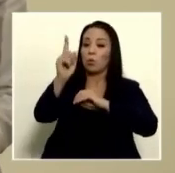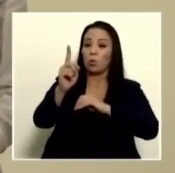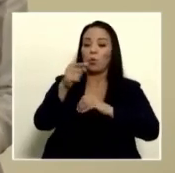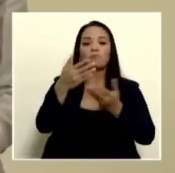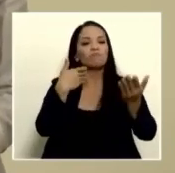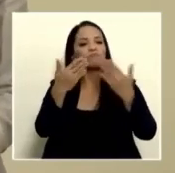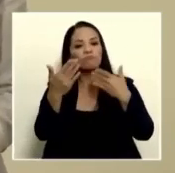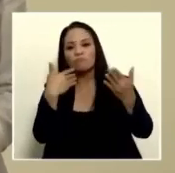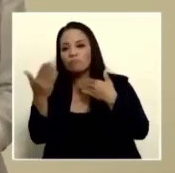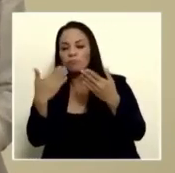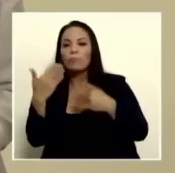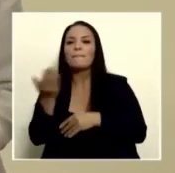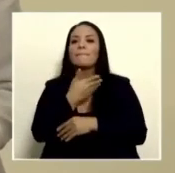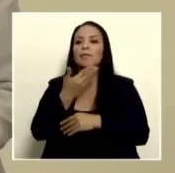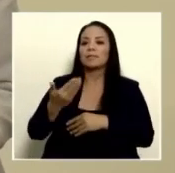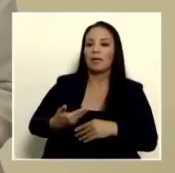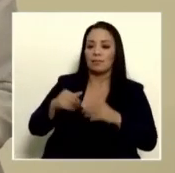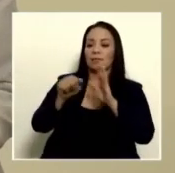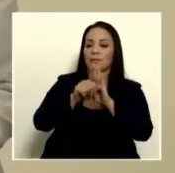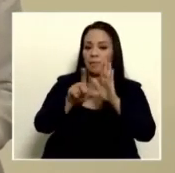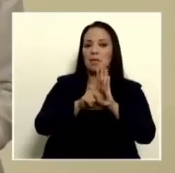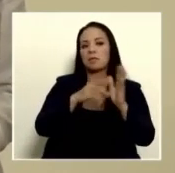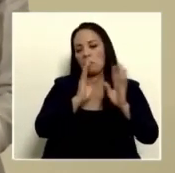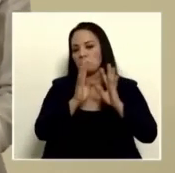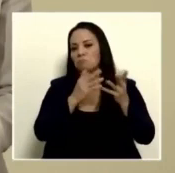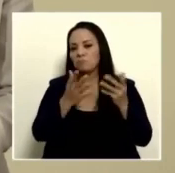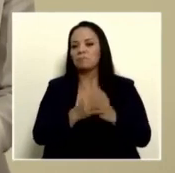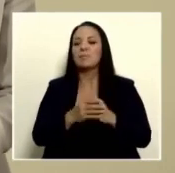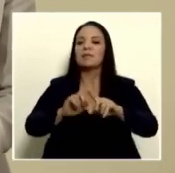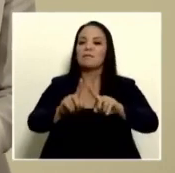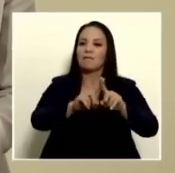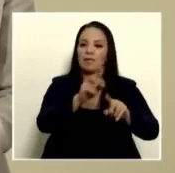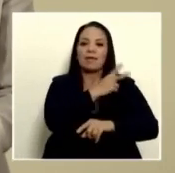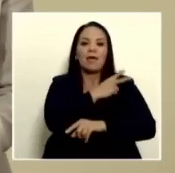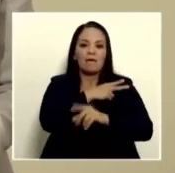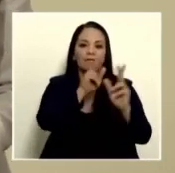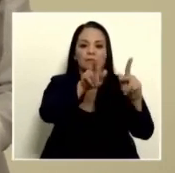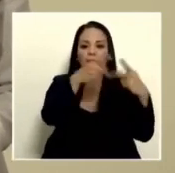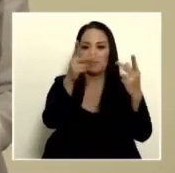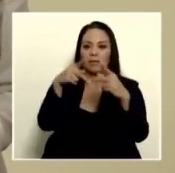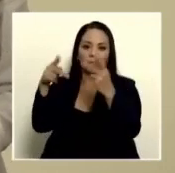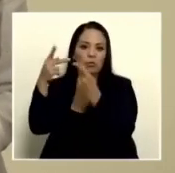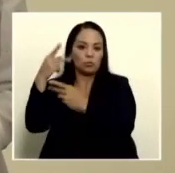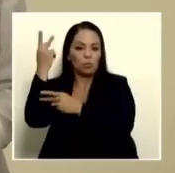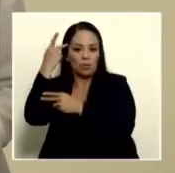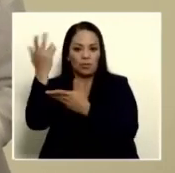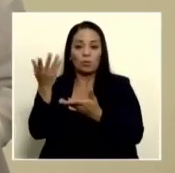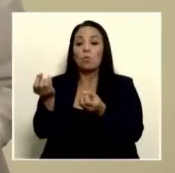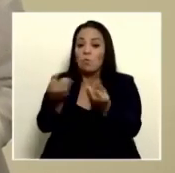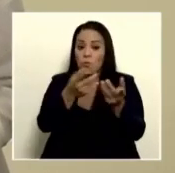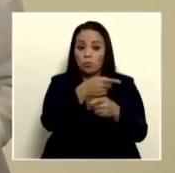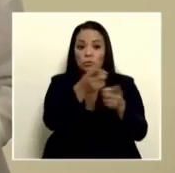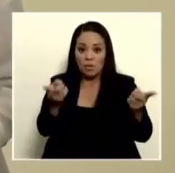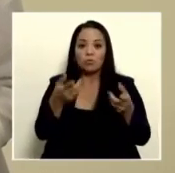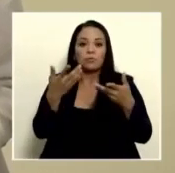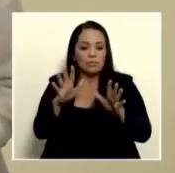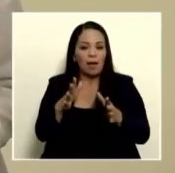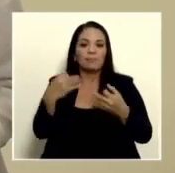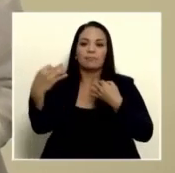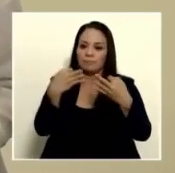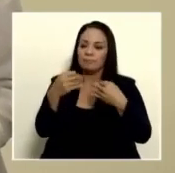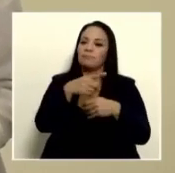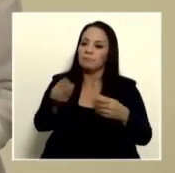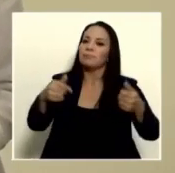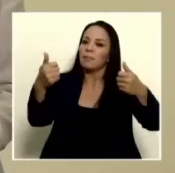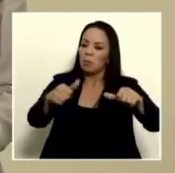conversaciones con la presidencia de la asamblea legislativa y los distintos jefes de fracción muchos de los cuales han externado ya que están de